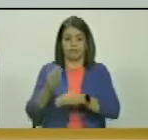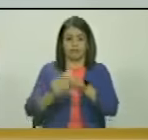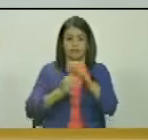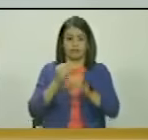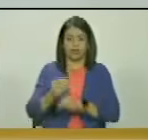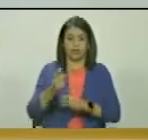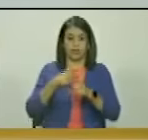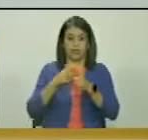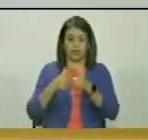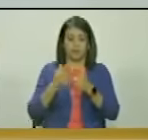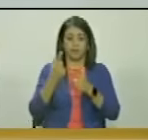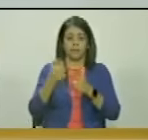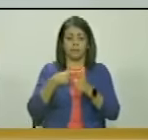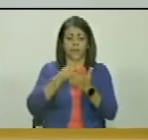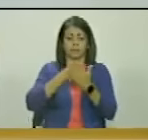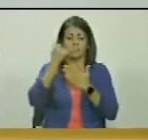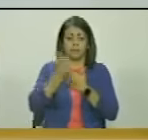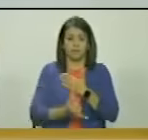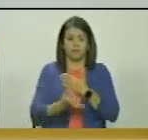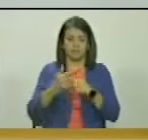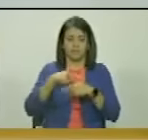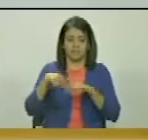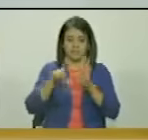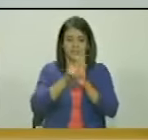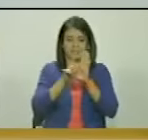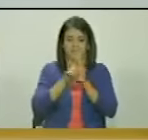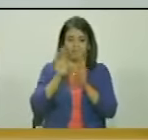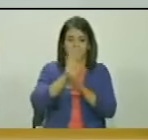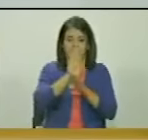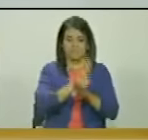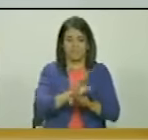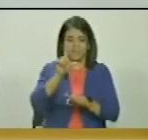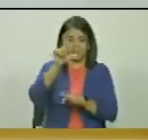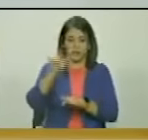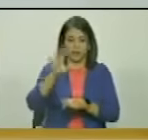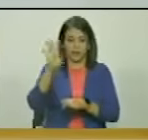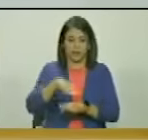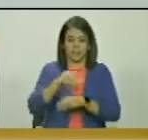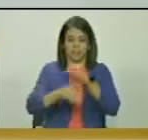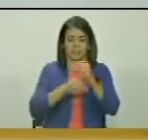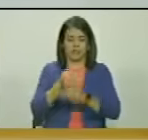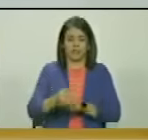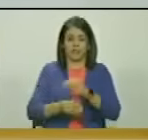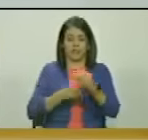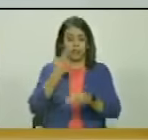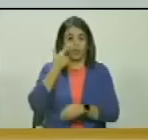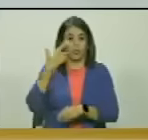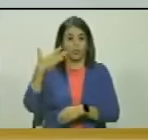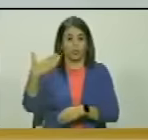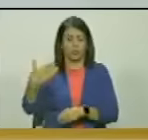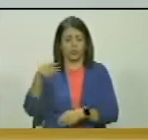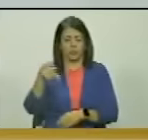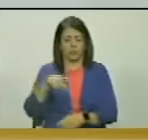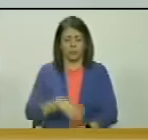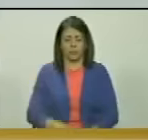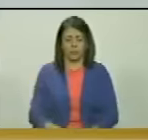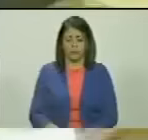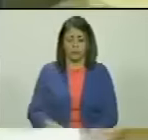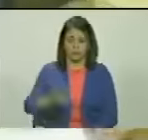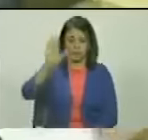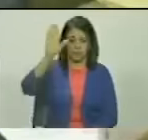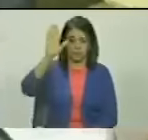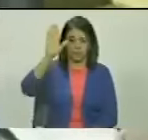discusión del proyecto de ley de protección de la Guayana Esequiba, sírvanse de manifestarlo con la señal de